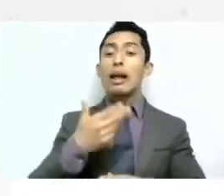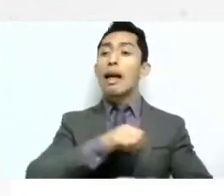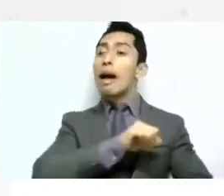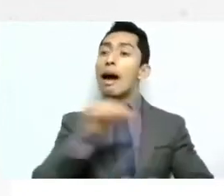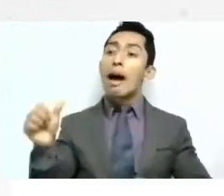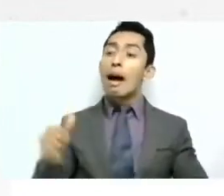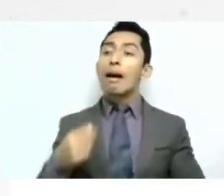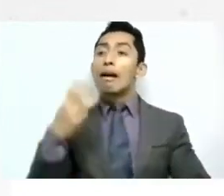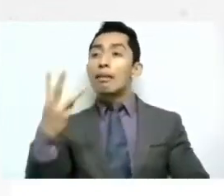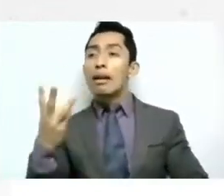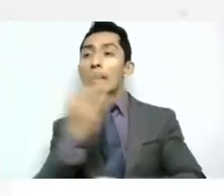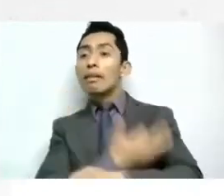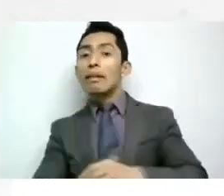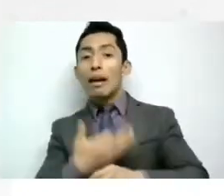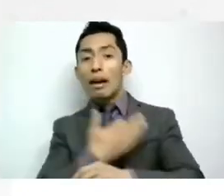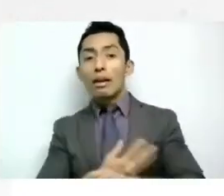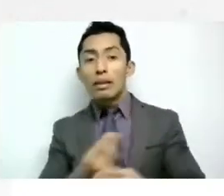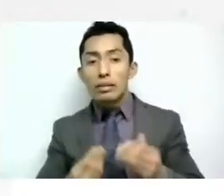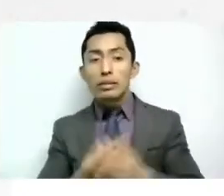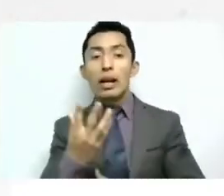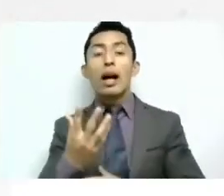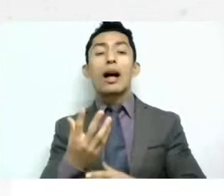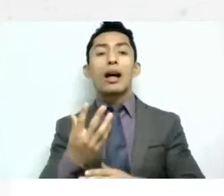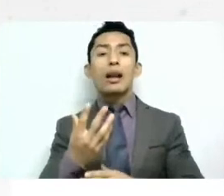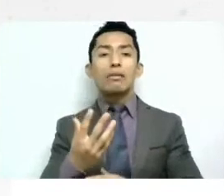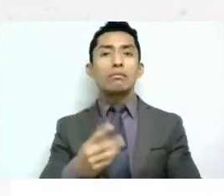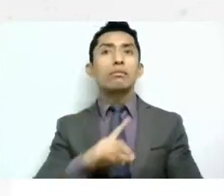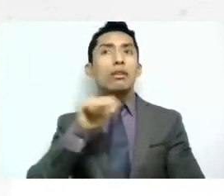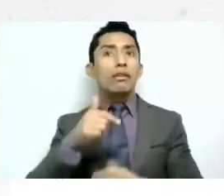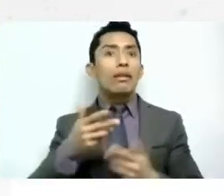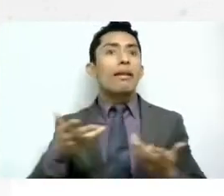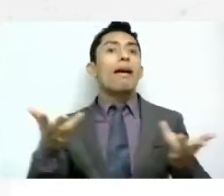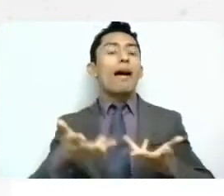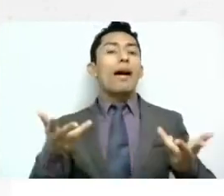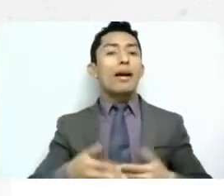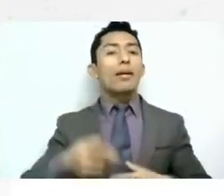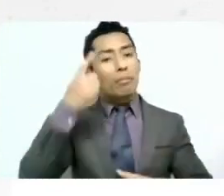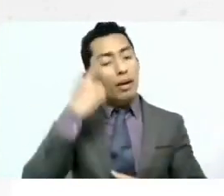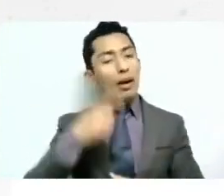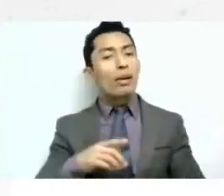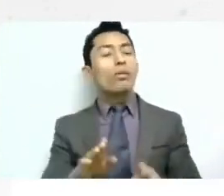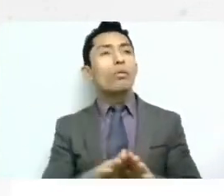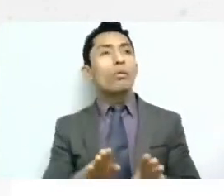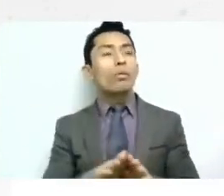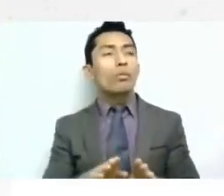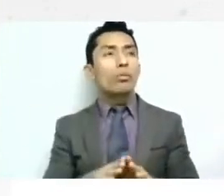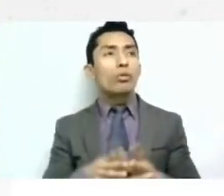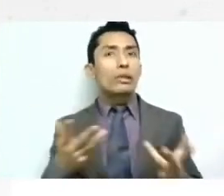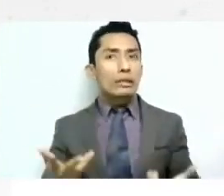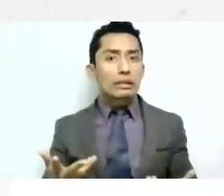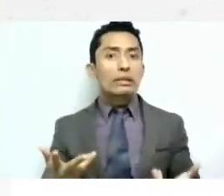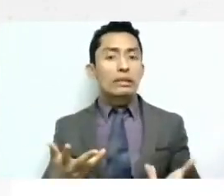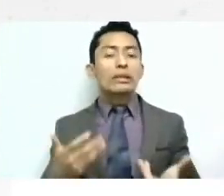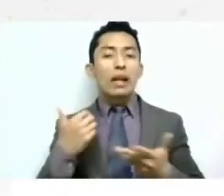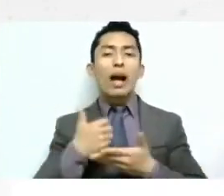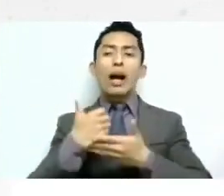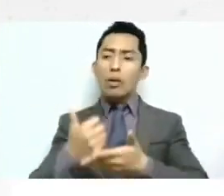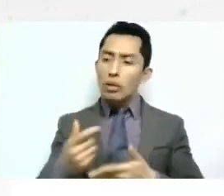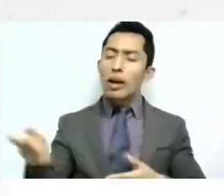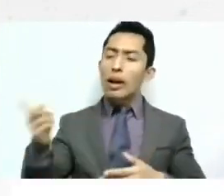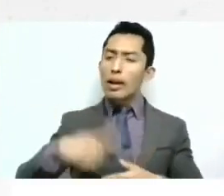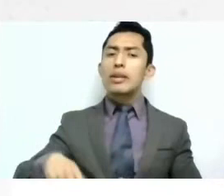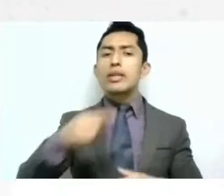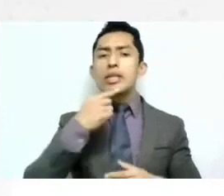tarde entonces aquí que se puede hacer para poder ayudar a que estos